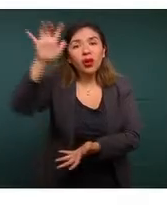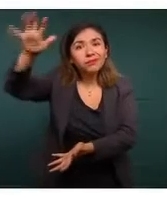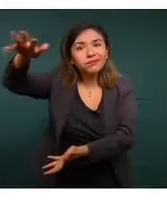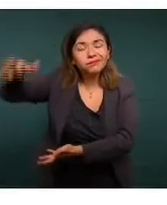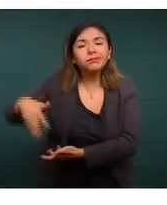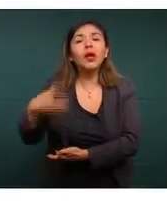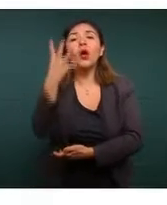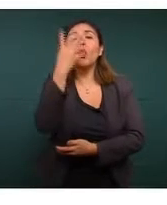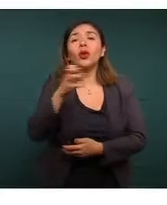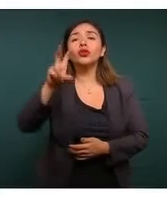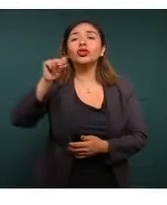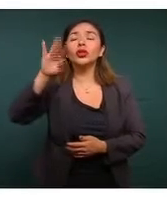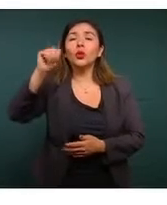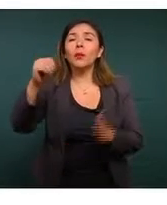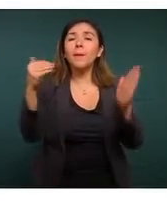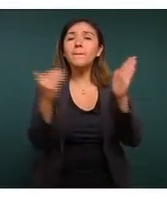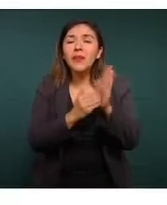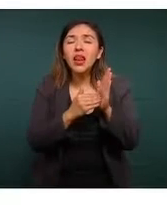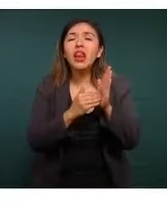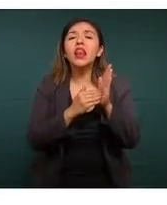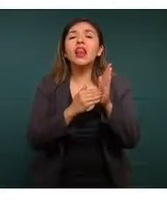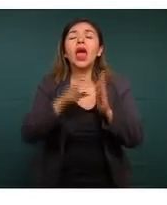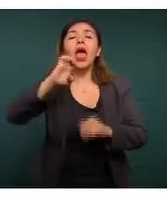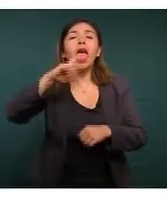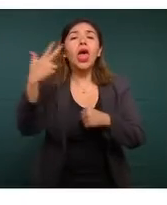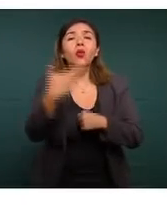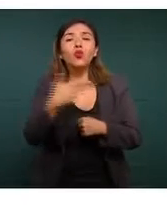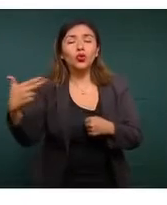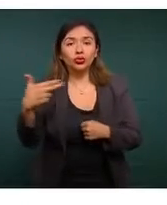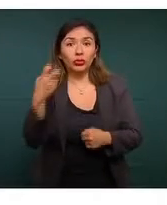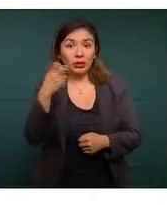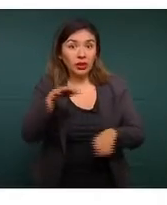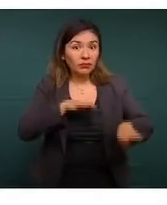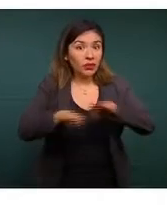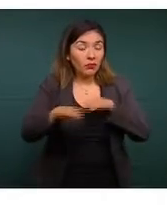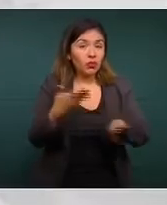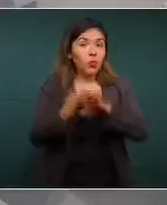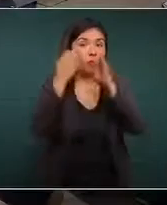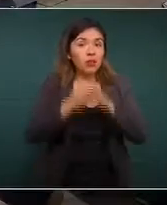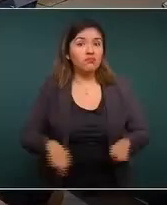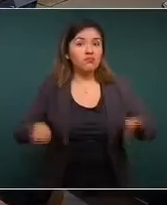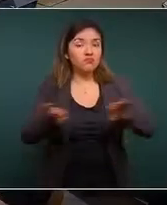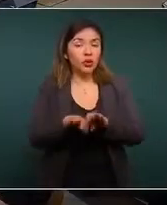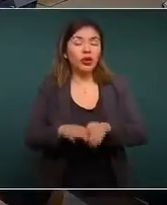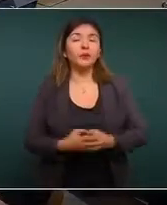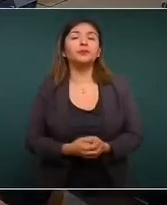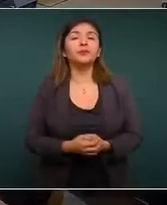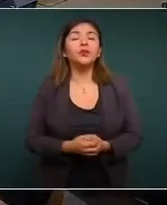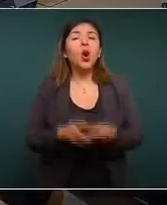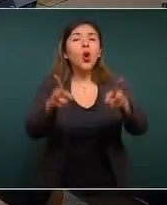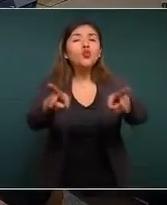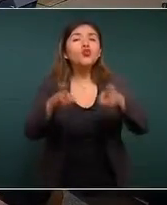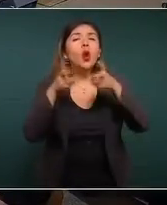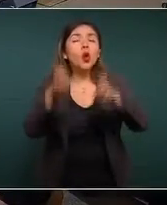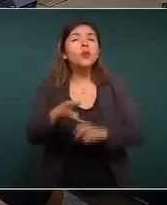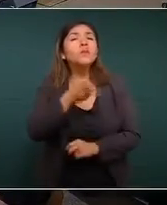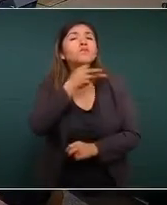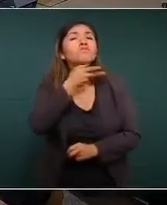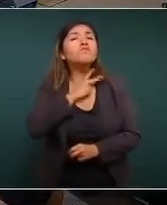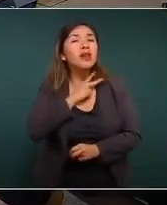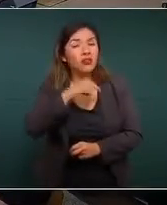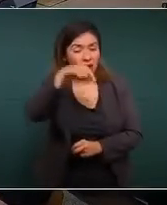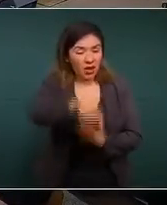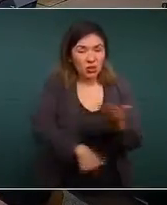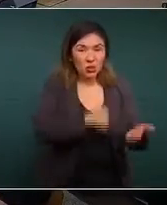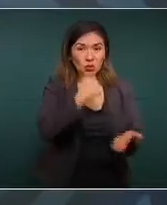489 mil euros. Es un trabajo importante. En el robo de hidrocarburos, aquí